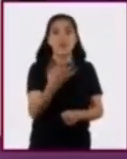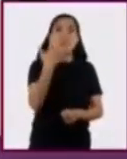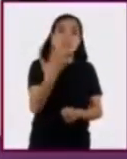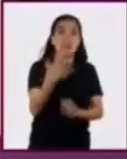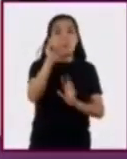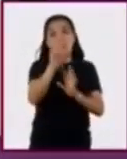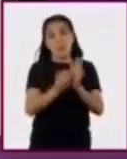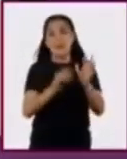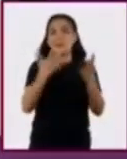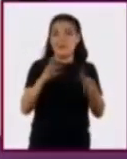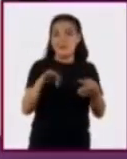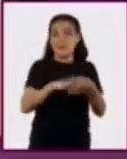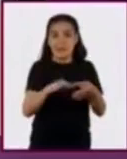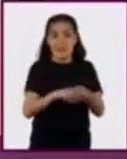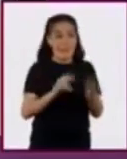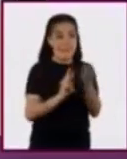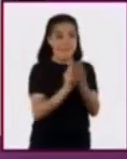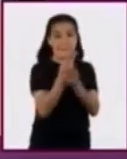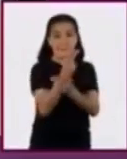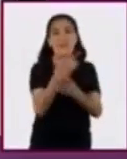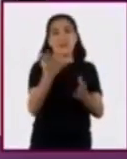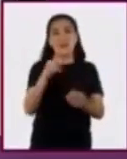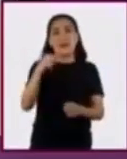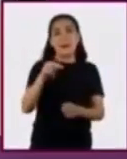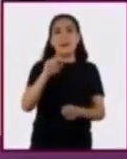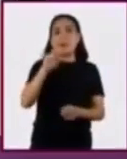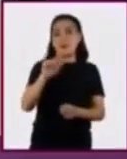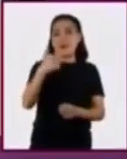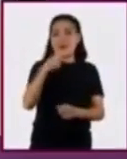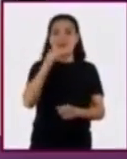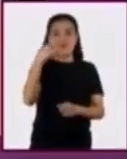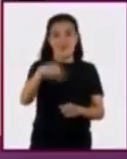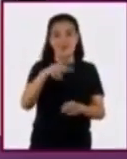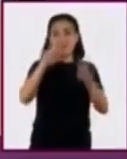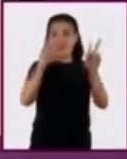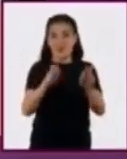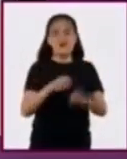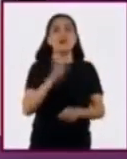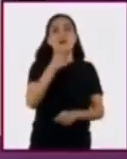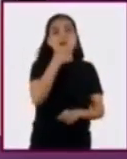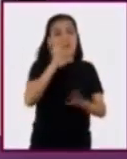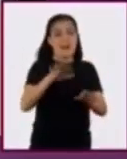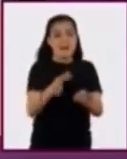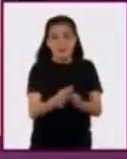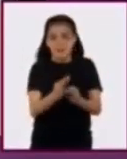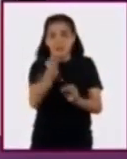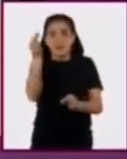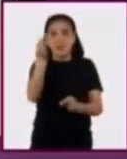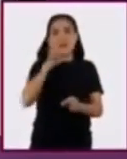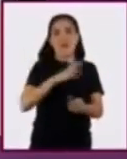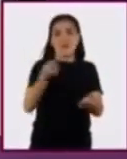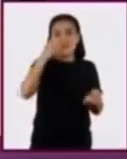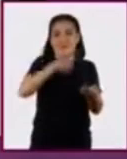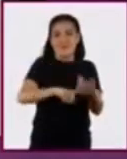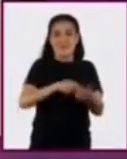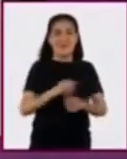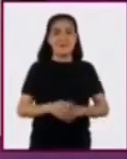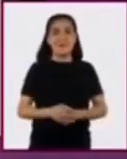meses la planta o vigas como les nombran ya cuentan con la espiga o panoja